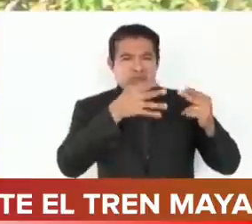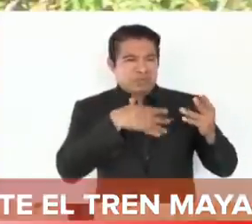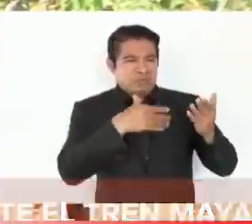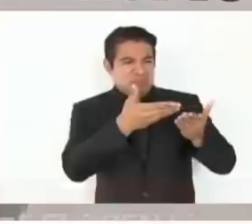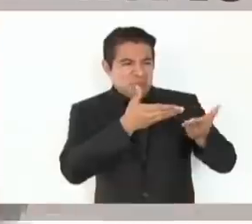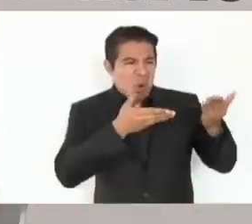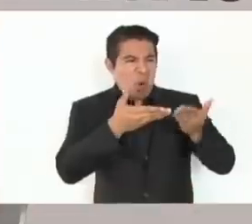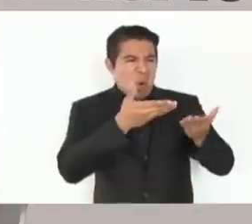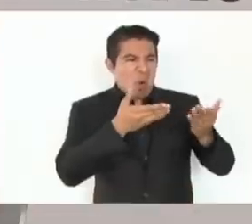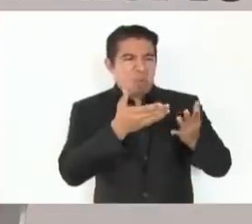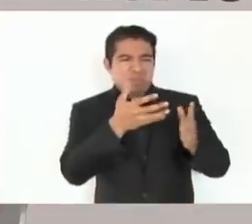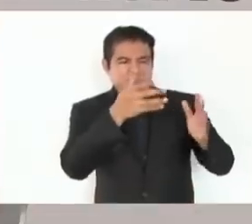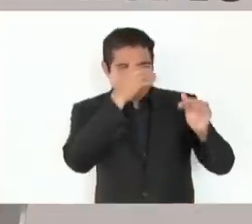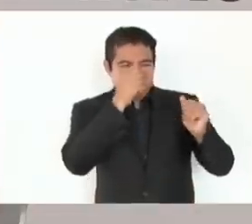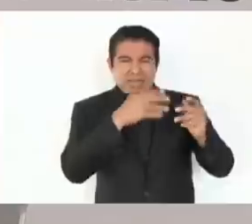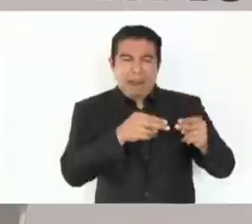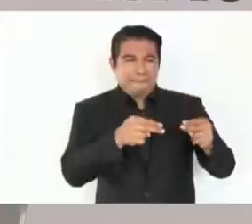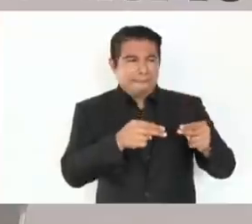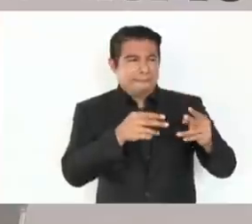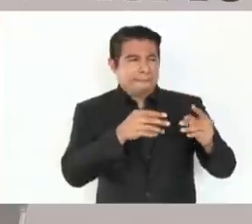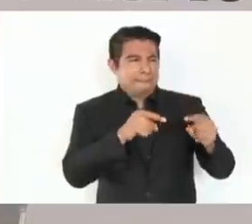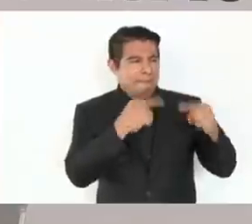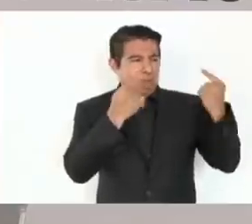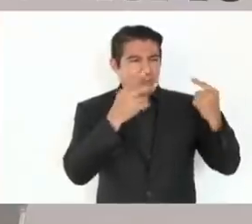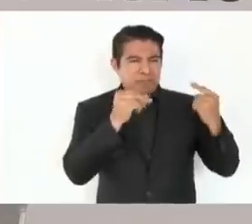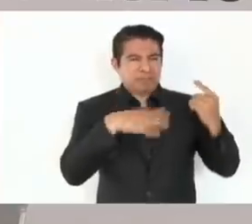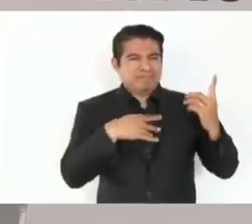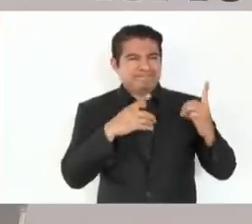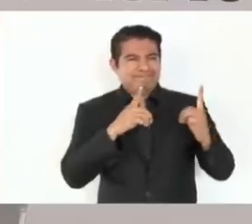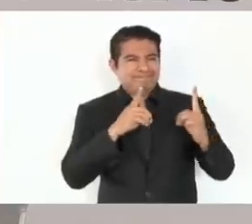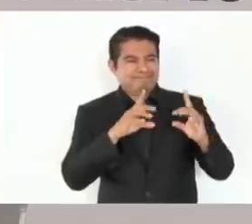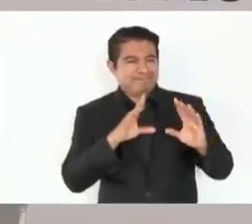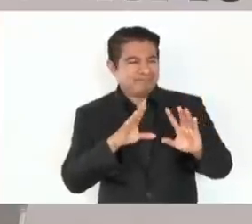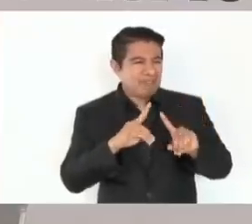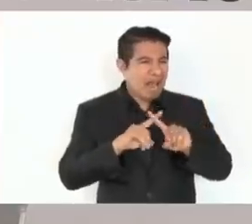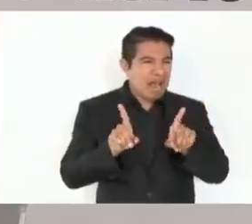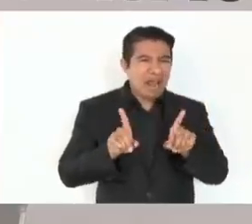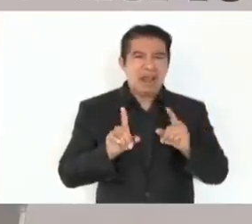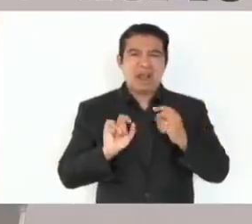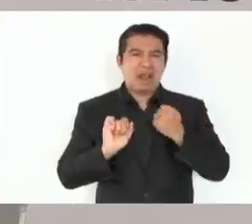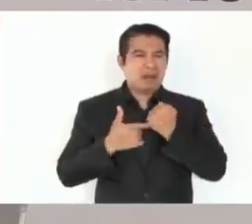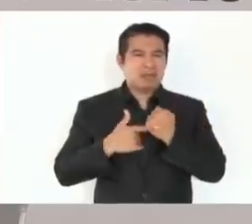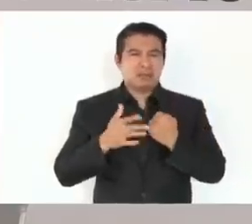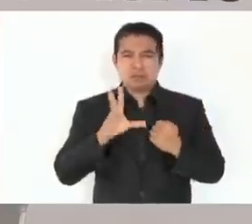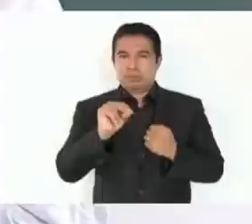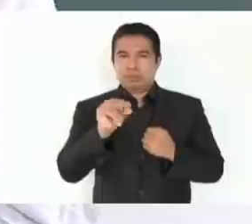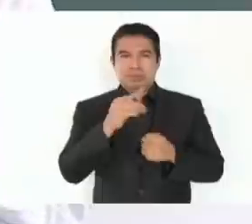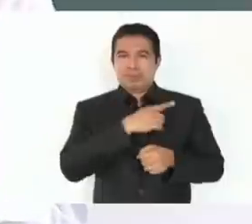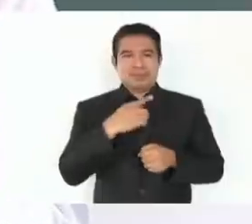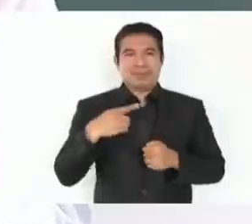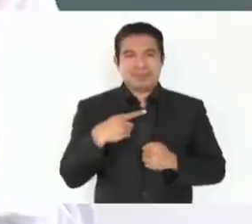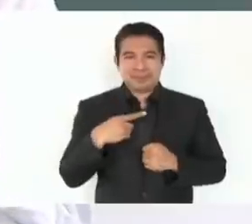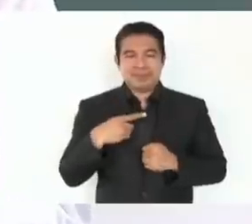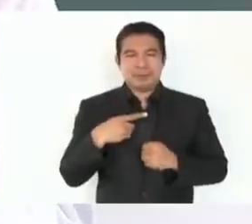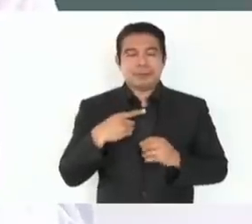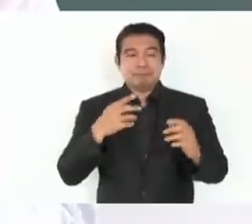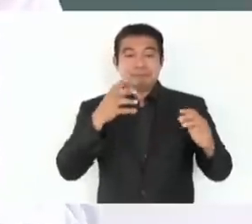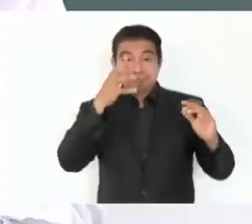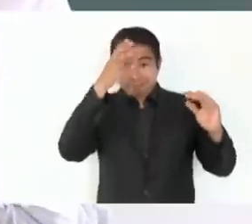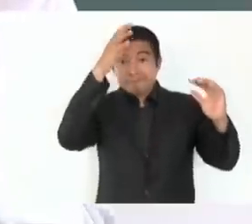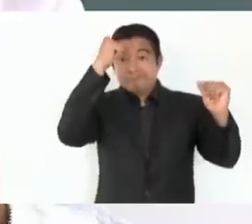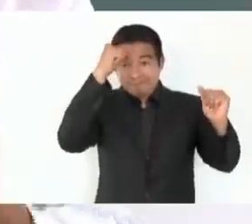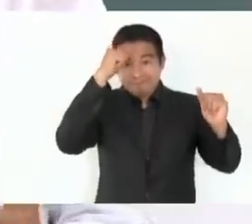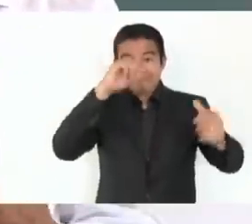obra de esta dimensión, de esta magnitud. que para salir adelante tenemos